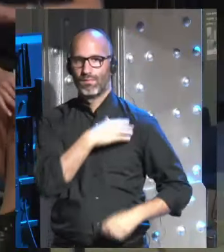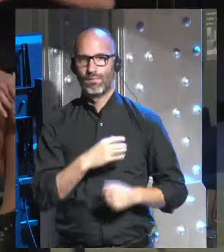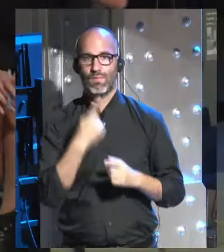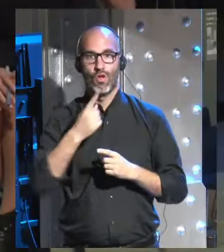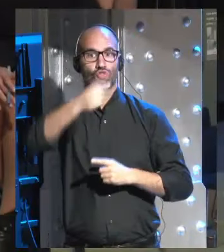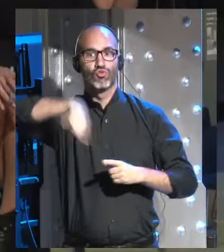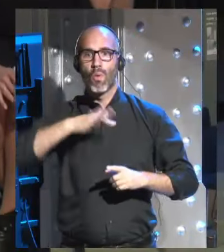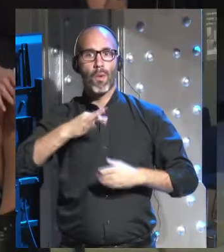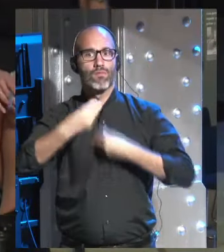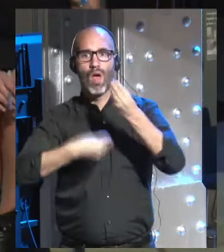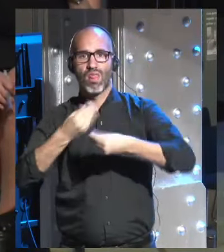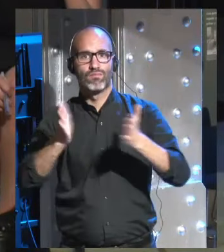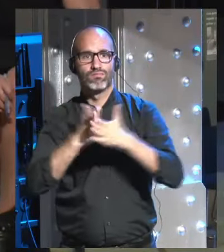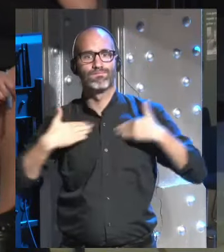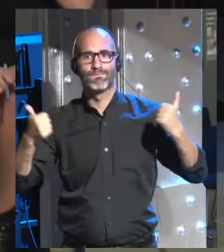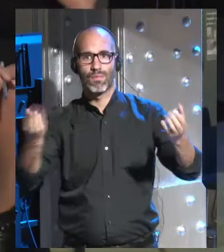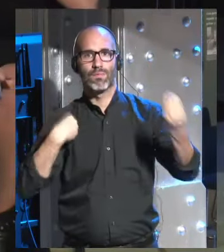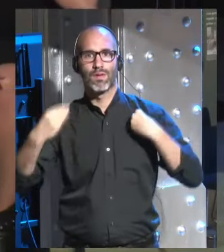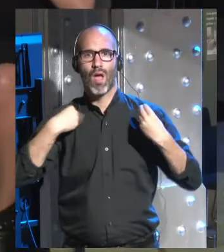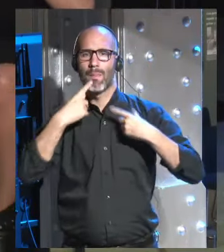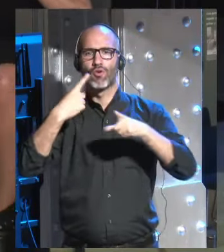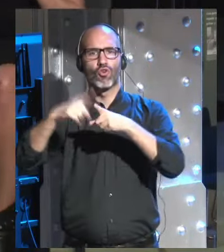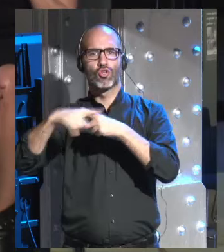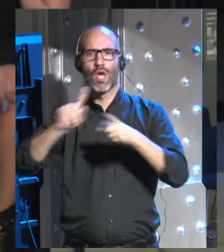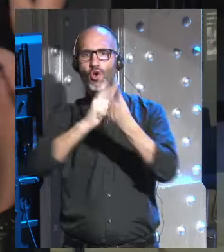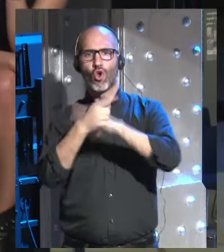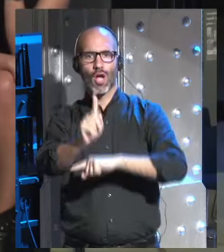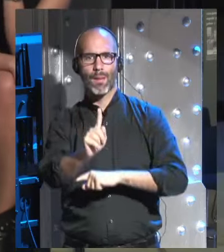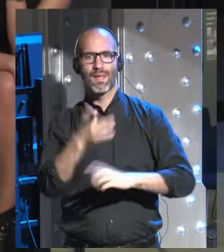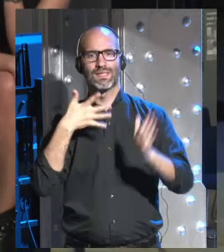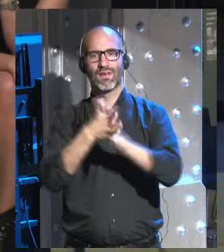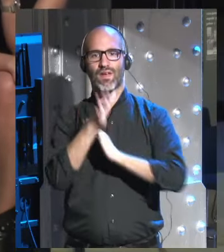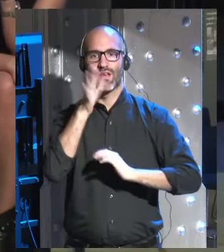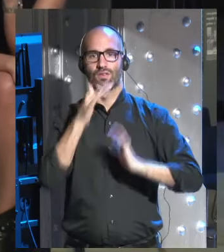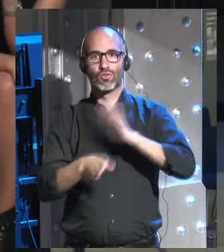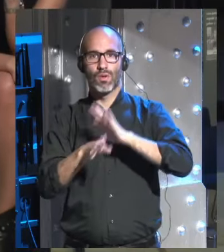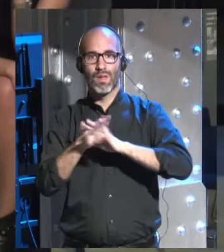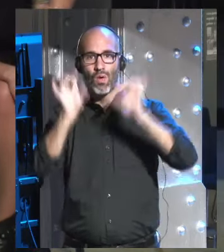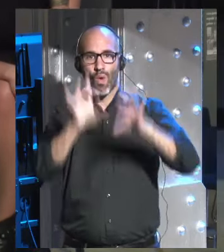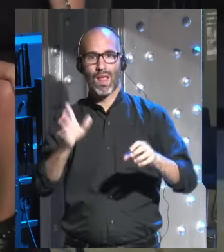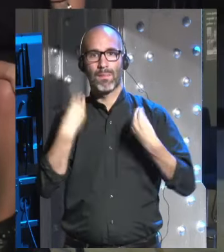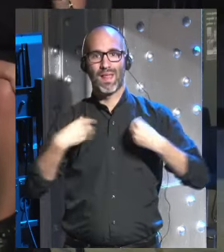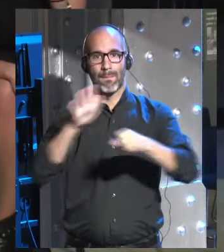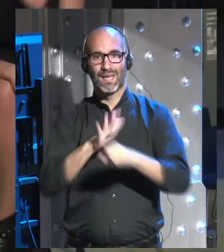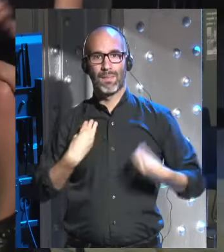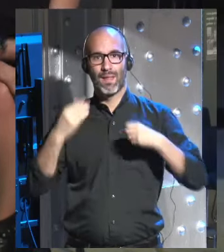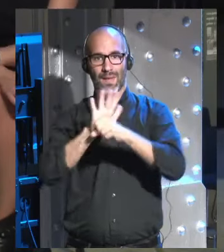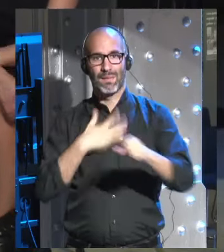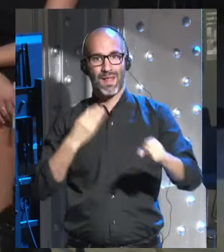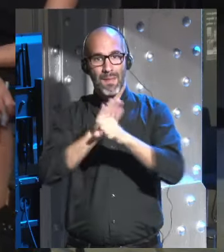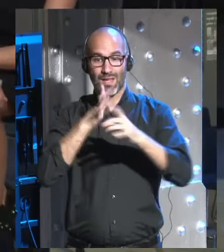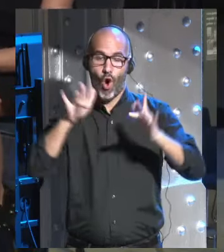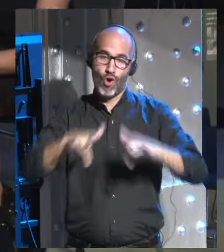podéis hacer todo tipo de preguntas pero hay cosas que no cambian todavía y lo que no cambia es que con nosotros como todos los vida en martes aunque sea jueves